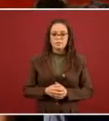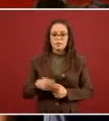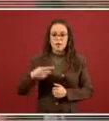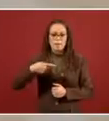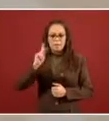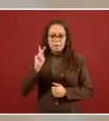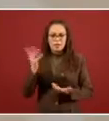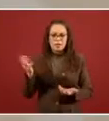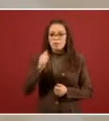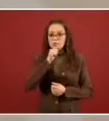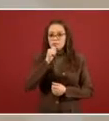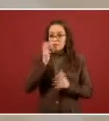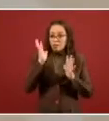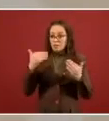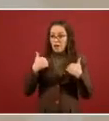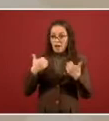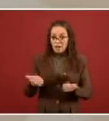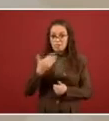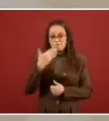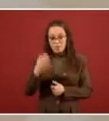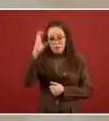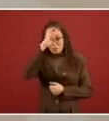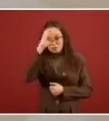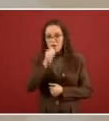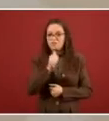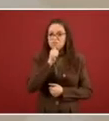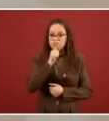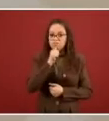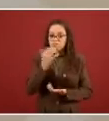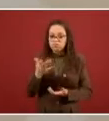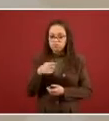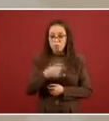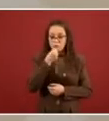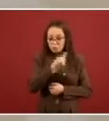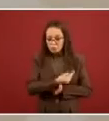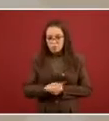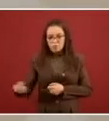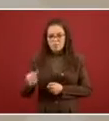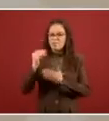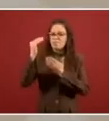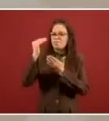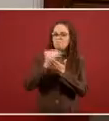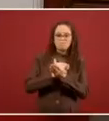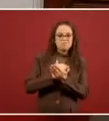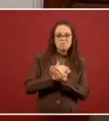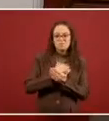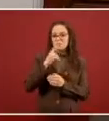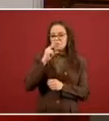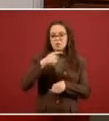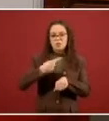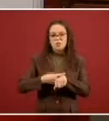razón que no es bien entendida todavía científicamente, son poblaciones de bajo riesgo. Contrario a lo que, recordarán,